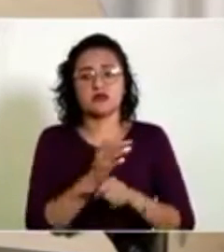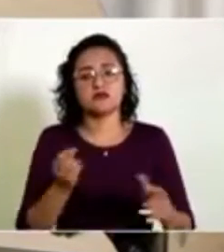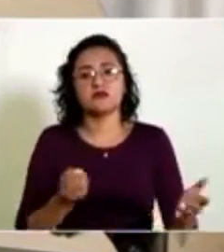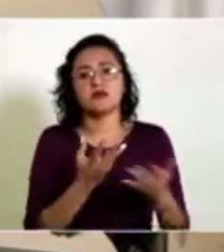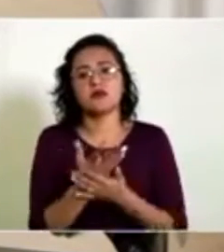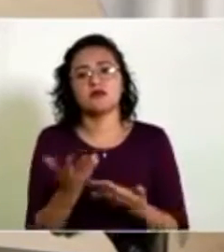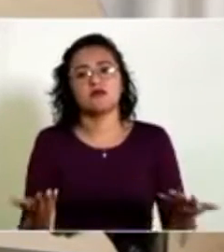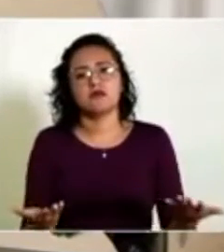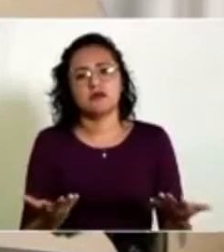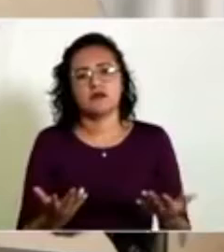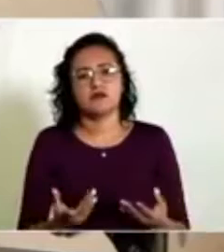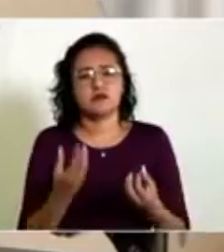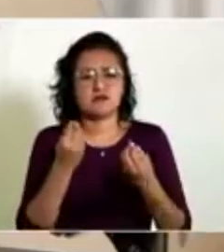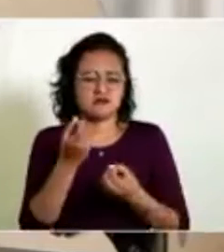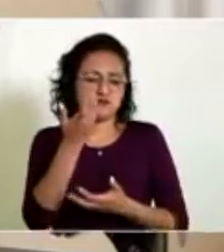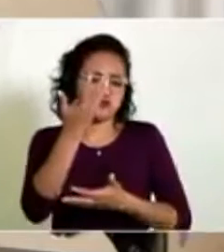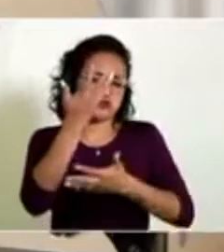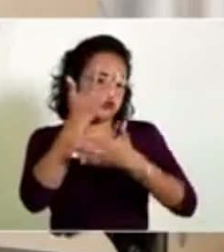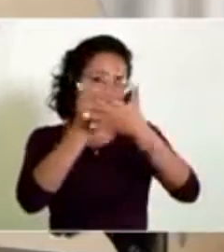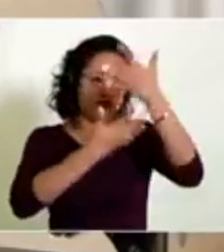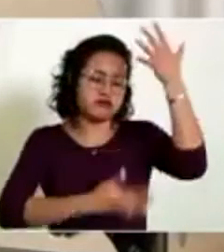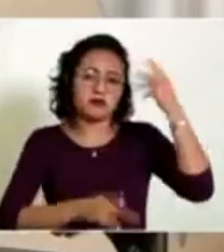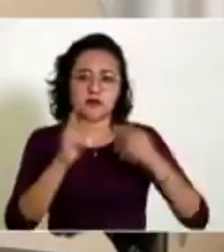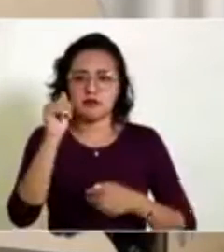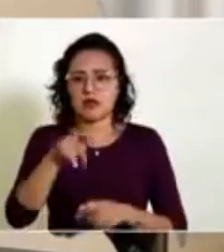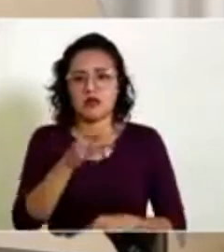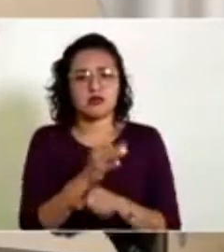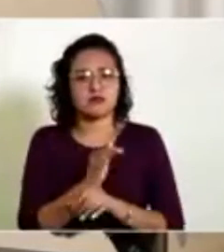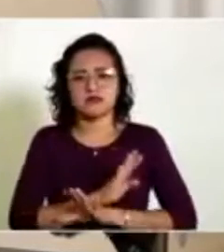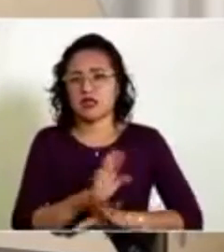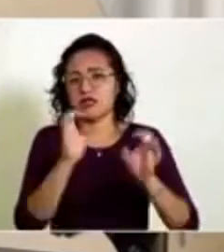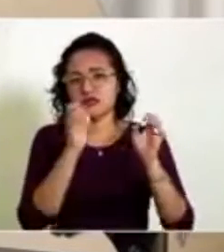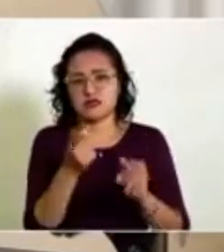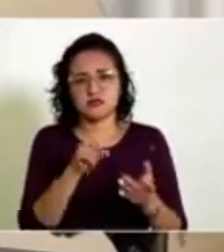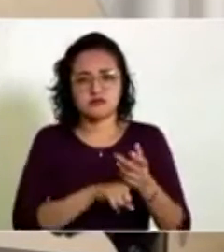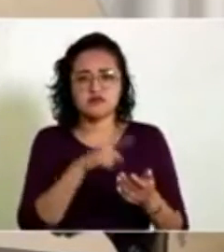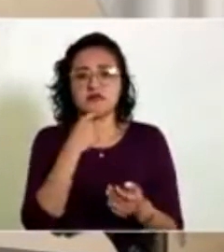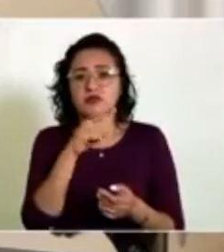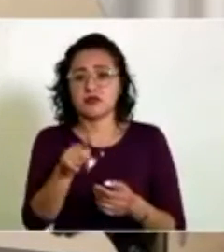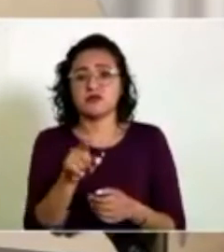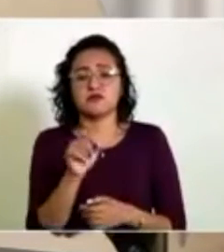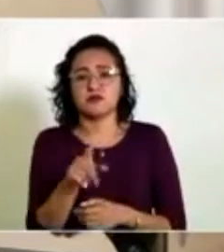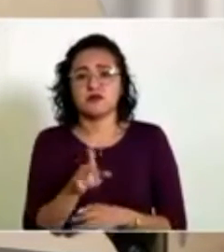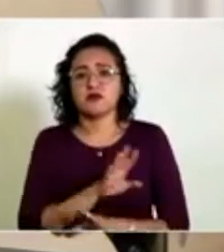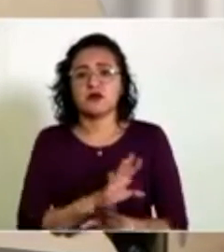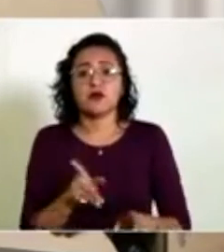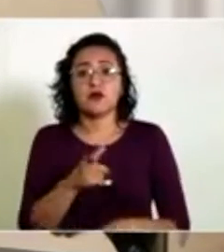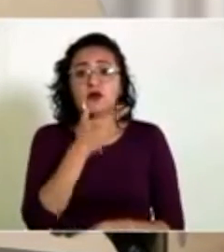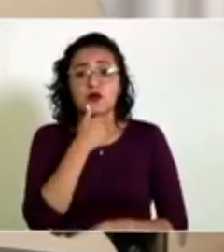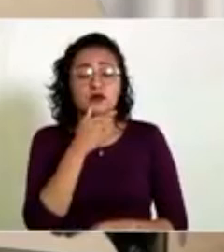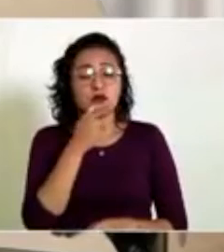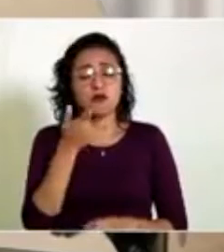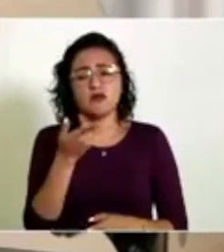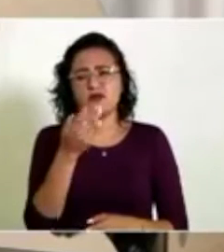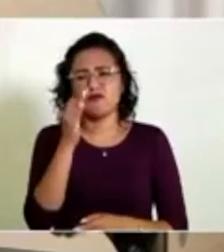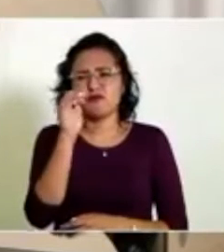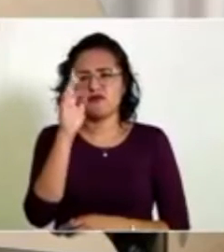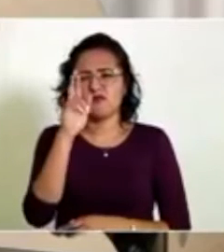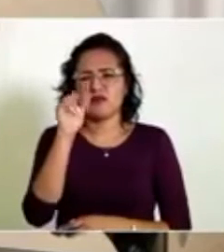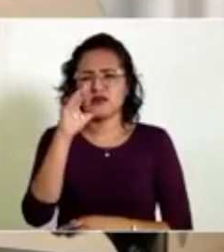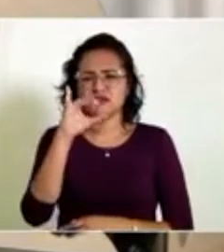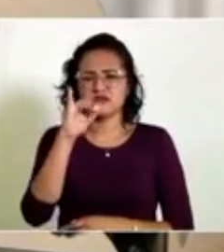una bola de panistas. Ya están ahí, denunciados. Este señor Francisco Rodríguez,